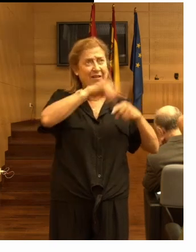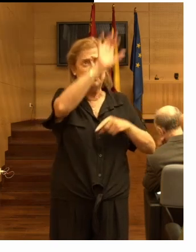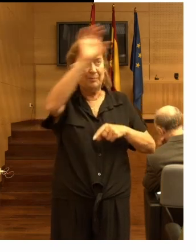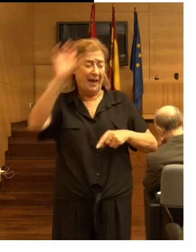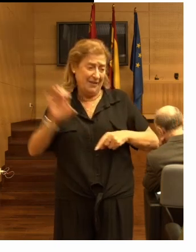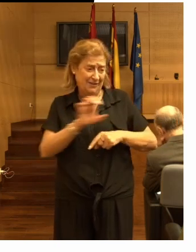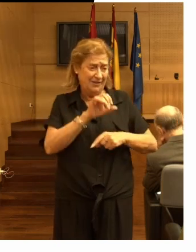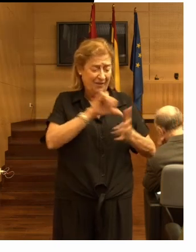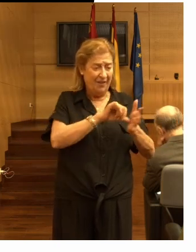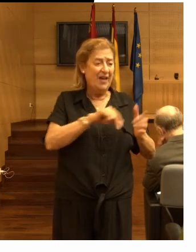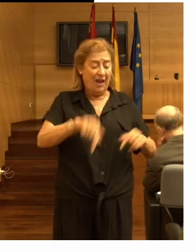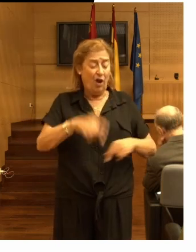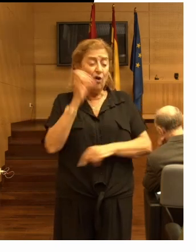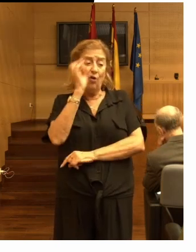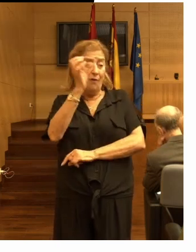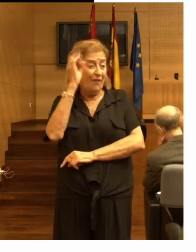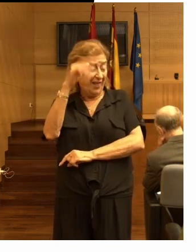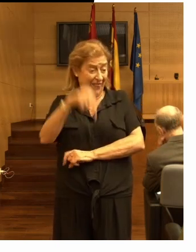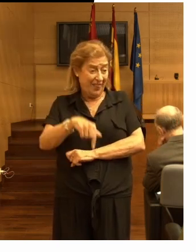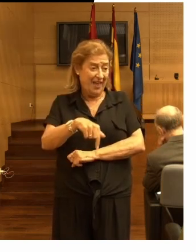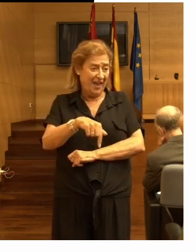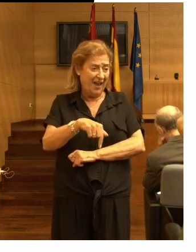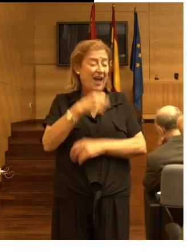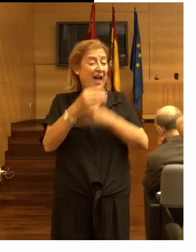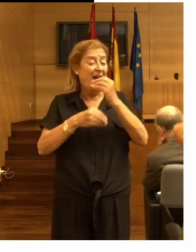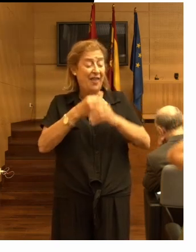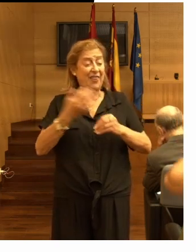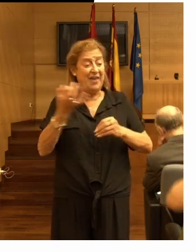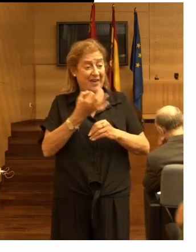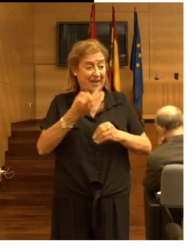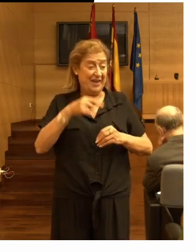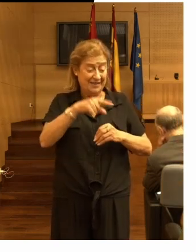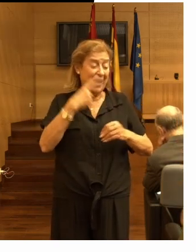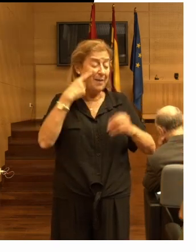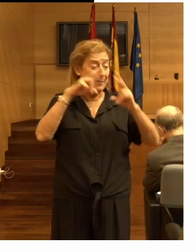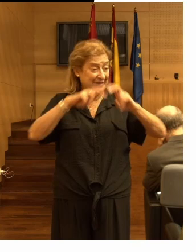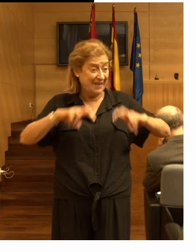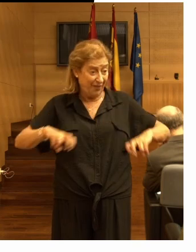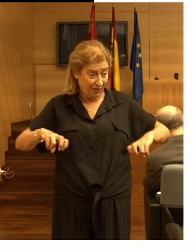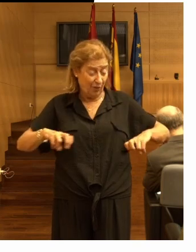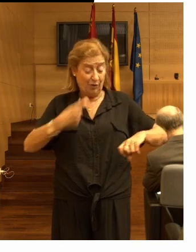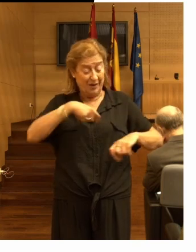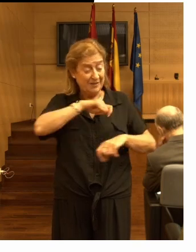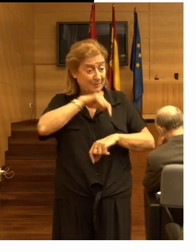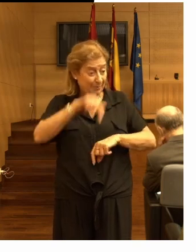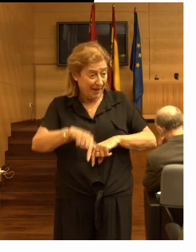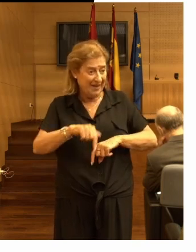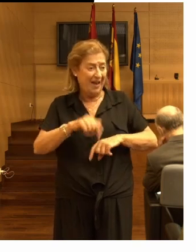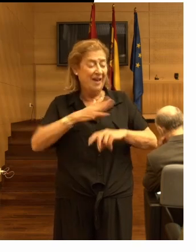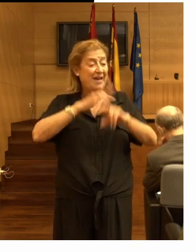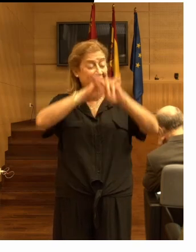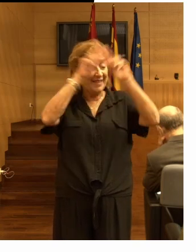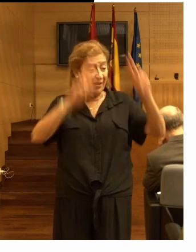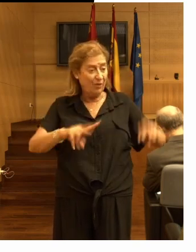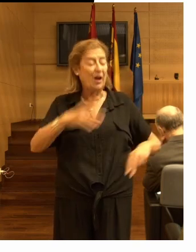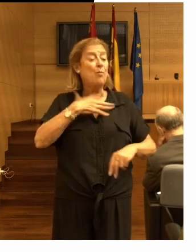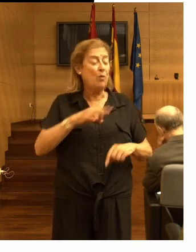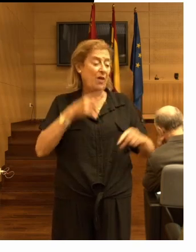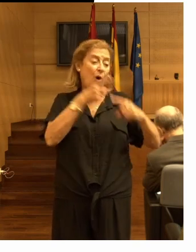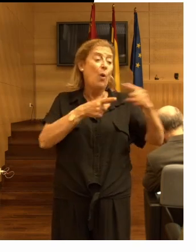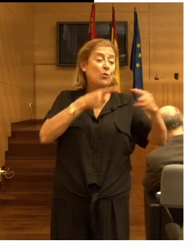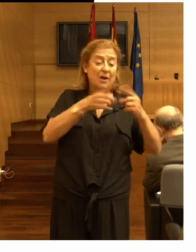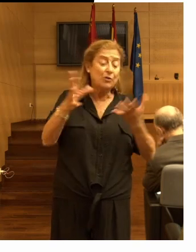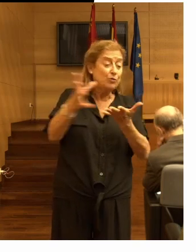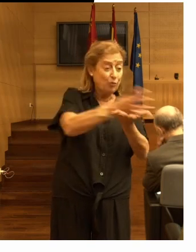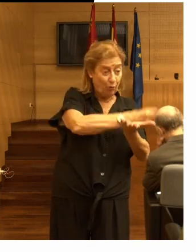esta conferencia hace que esa investigación en España internacional pueda ser utilizada por